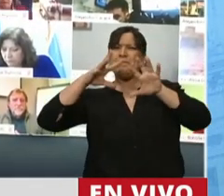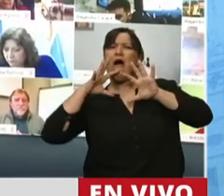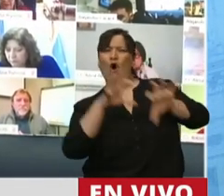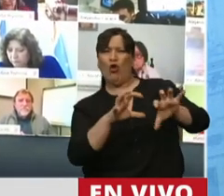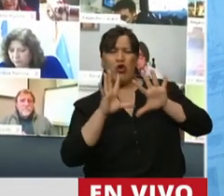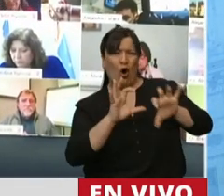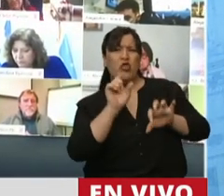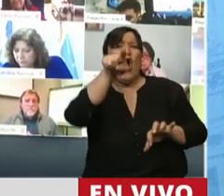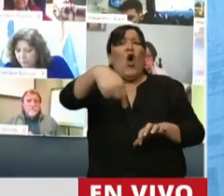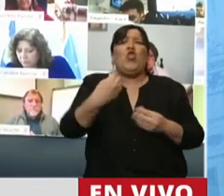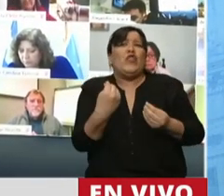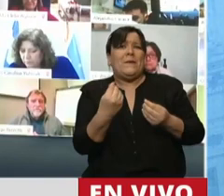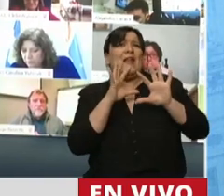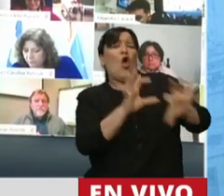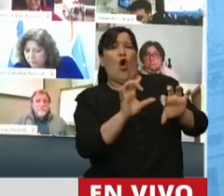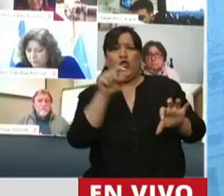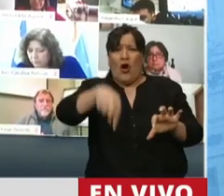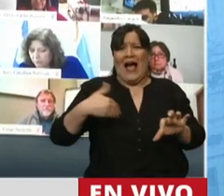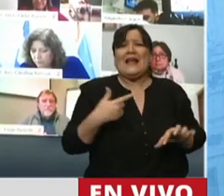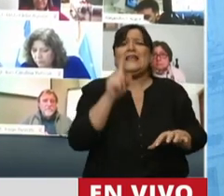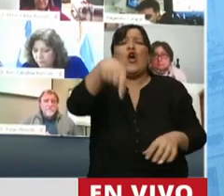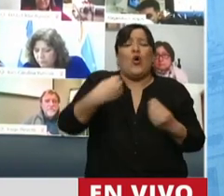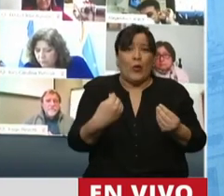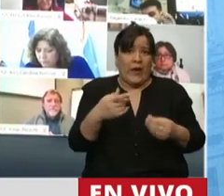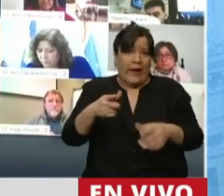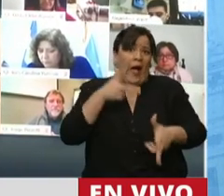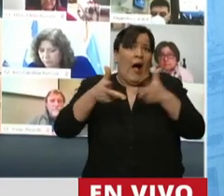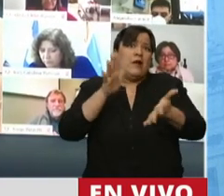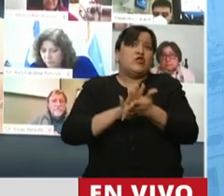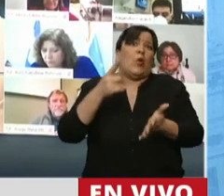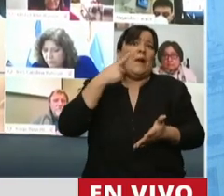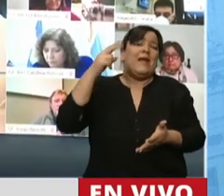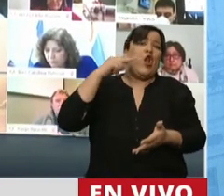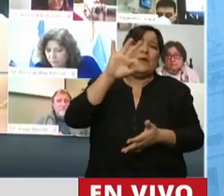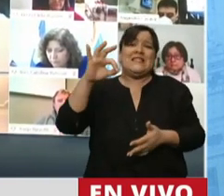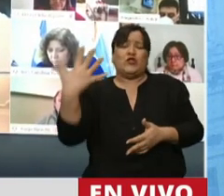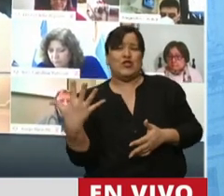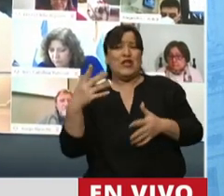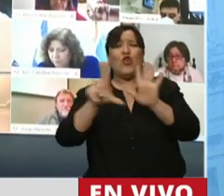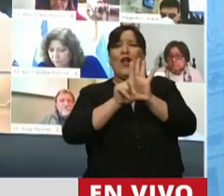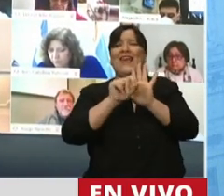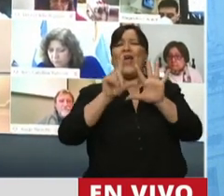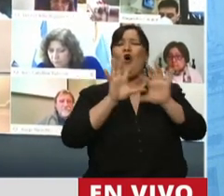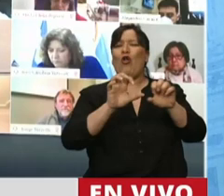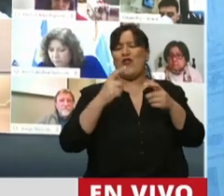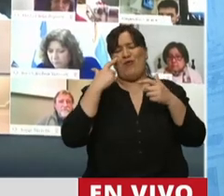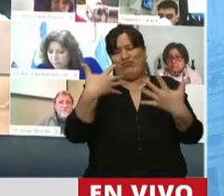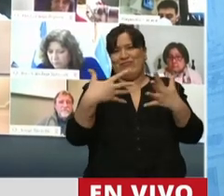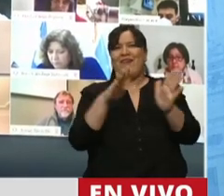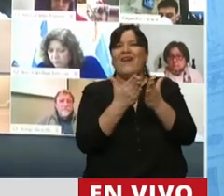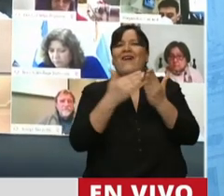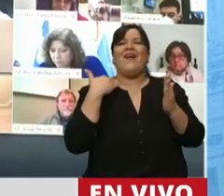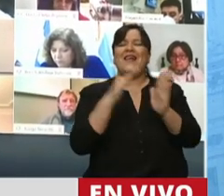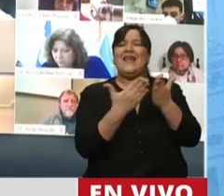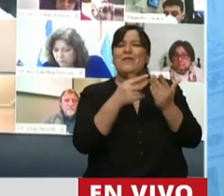serial, ¿quién trajo el odio a la Argentina? Bueno, vamos a remontar a 1905 con la ley del odio, el famoso libro que en el hombre mediocre